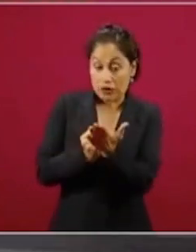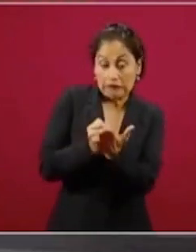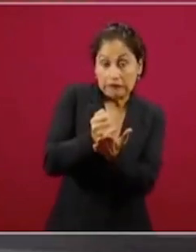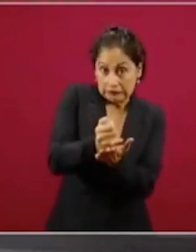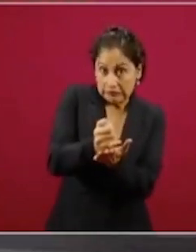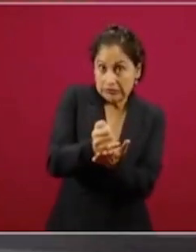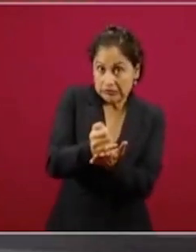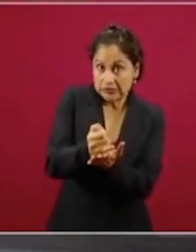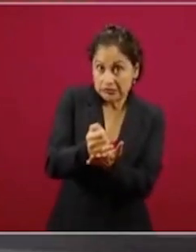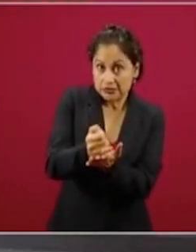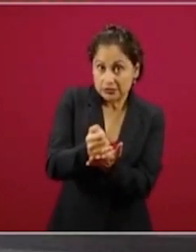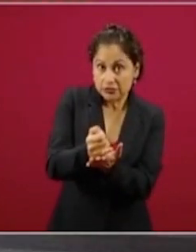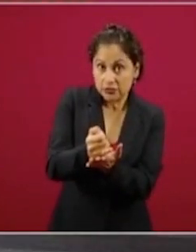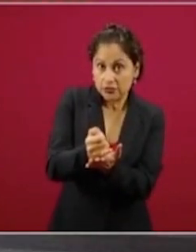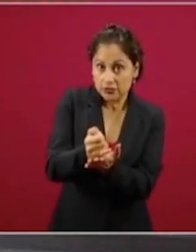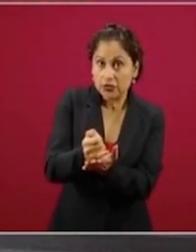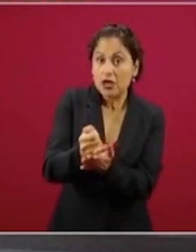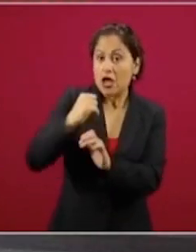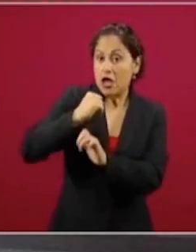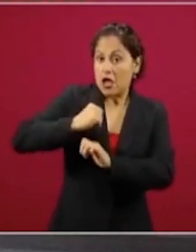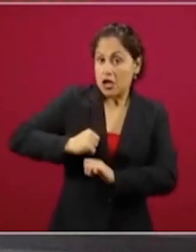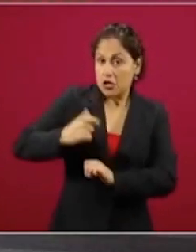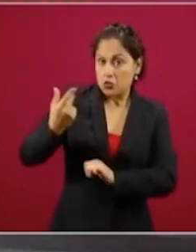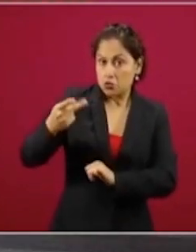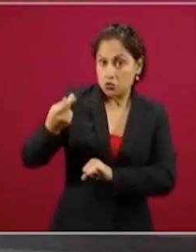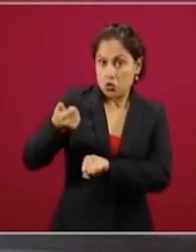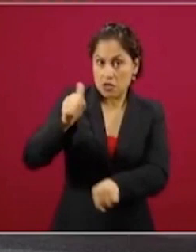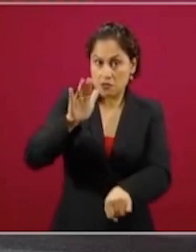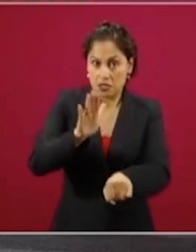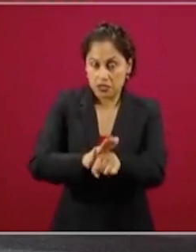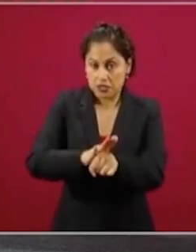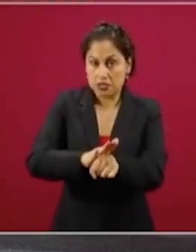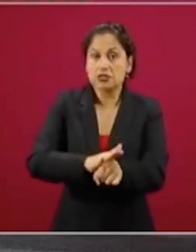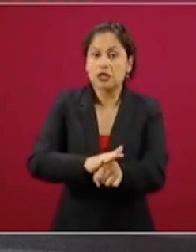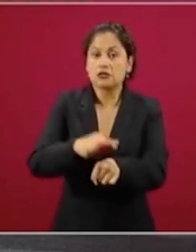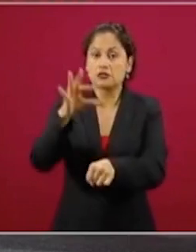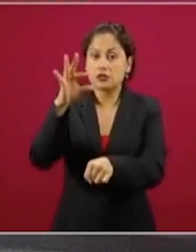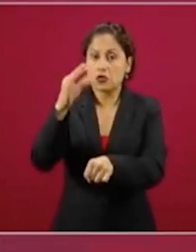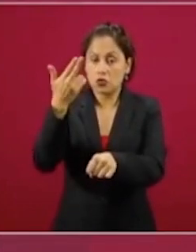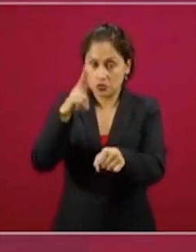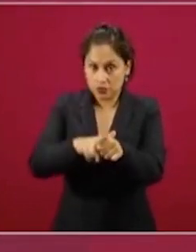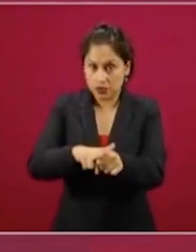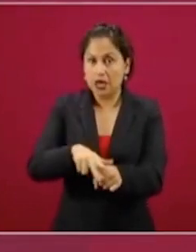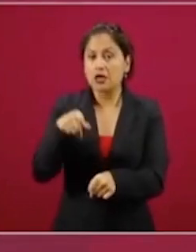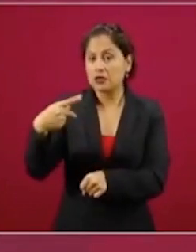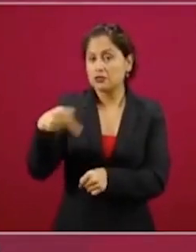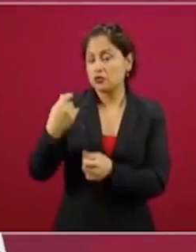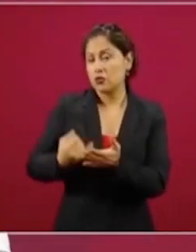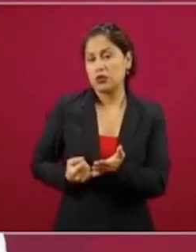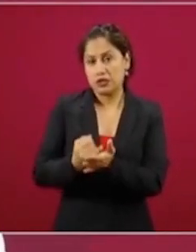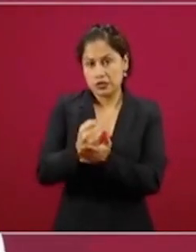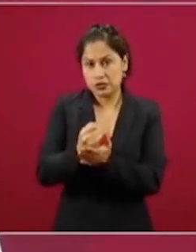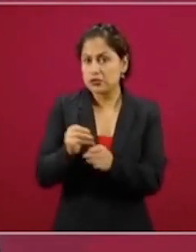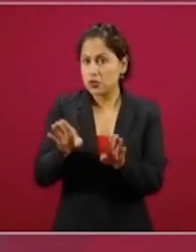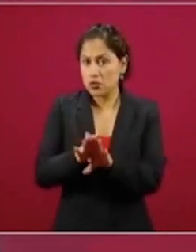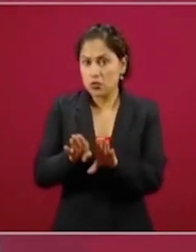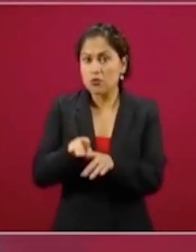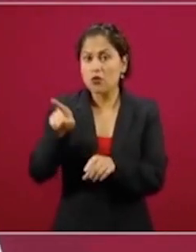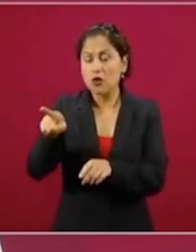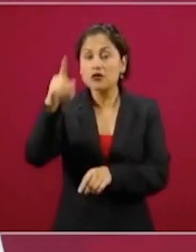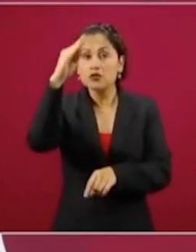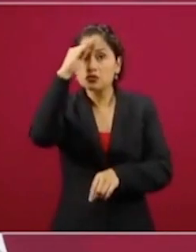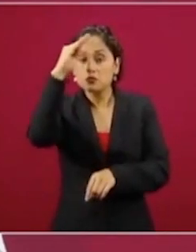quienes hoy están al frente de las representaciones y que tienen que tomar decisiones a partir de algo llamado factor vida,